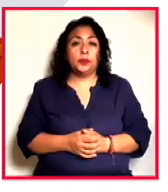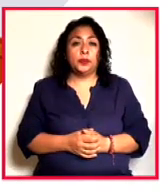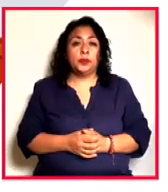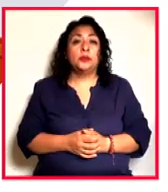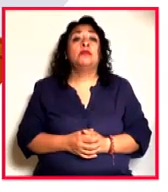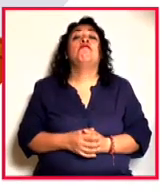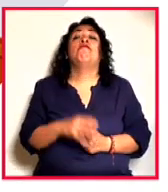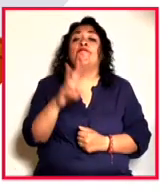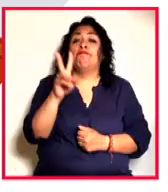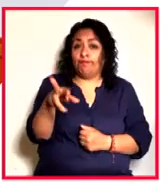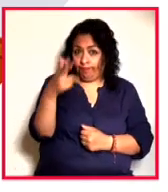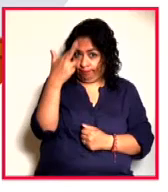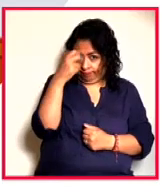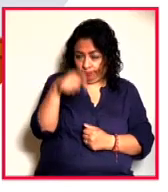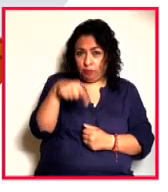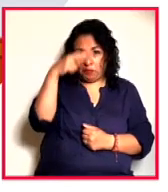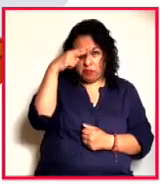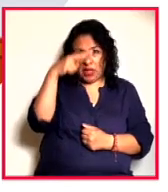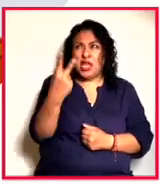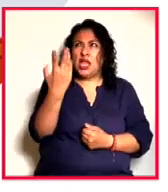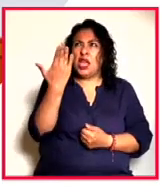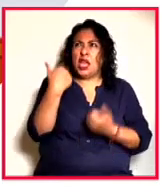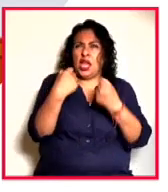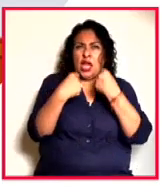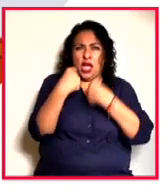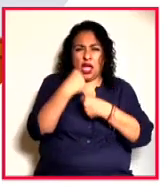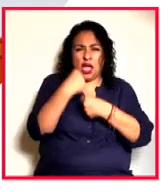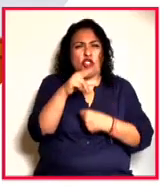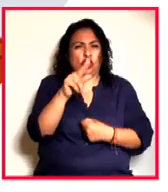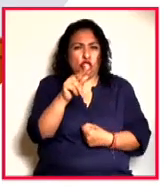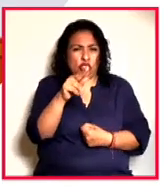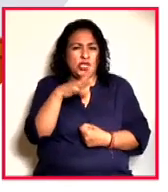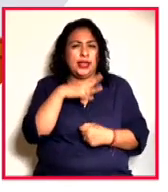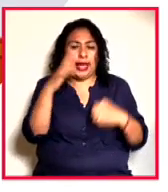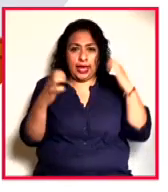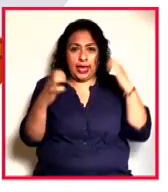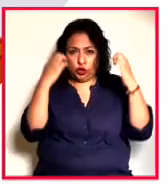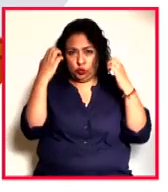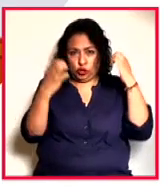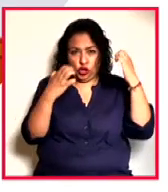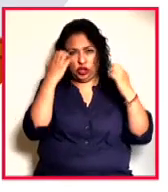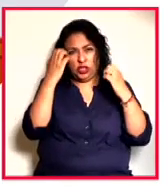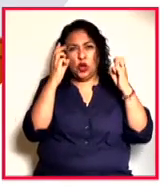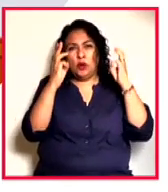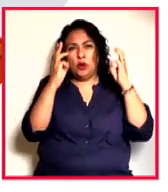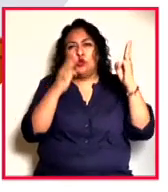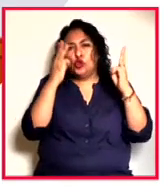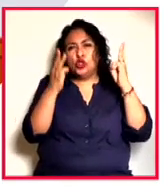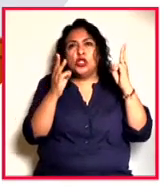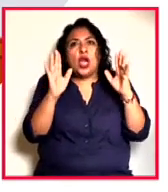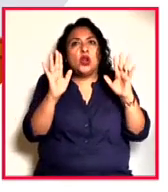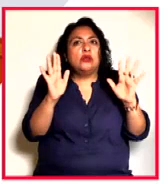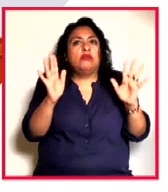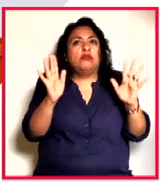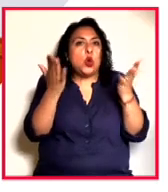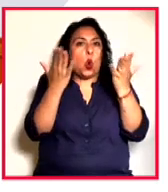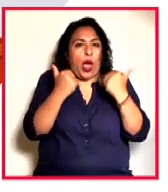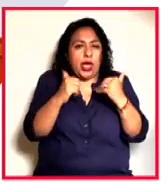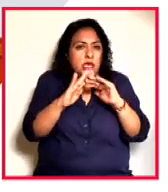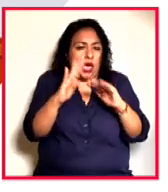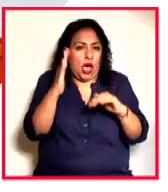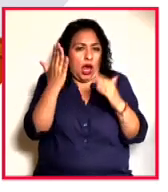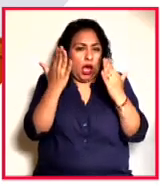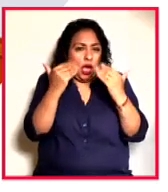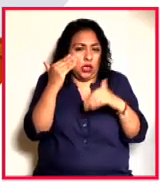Efectivamente, en México en los años 80 hubo una exposición, un museo que ya no existe en nuestro